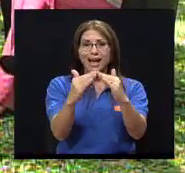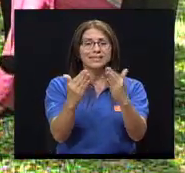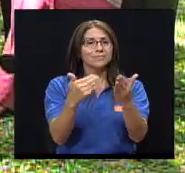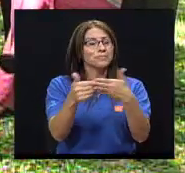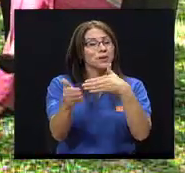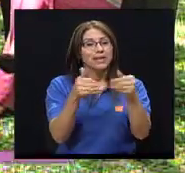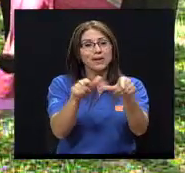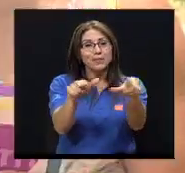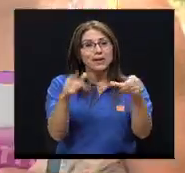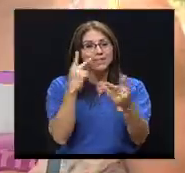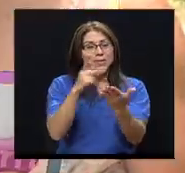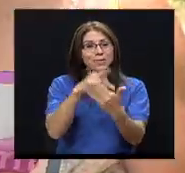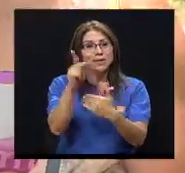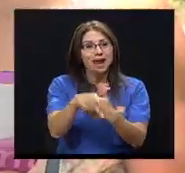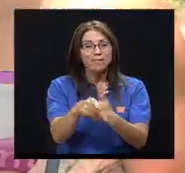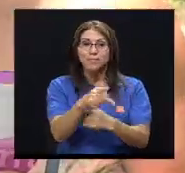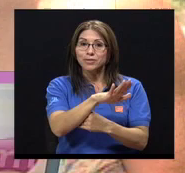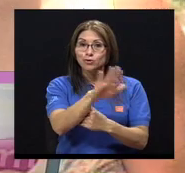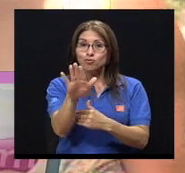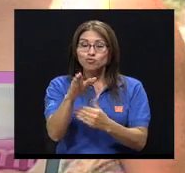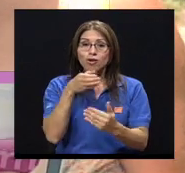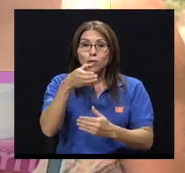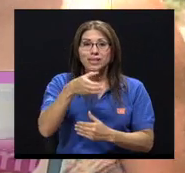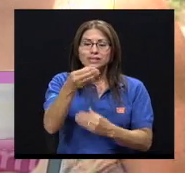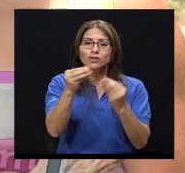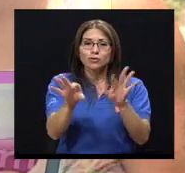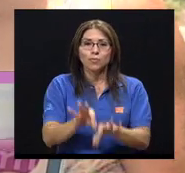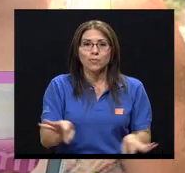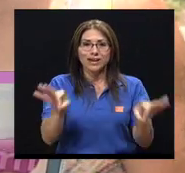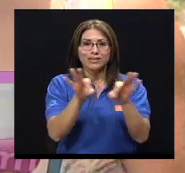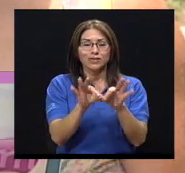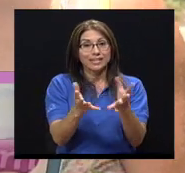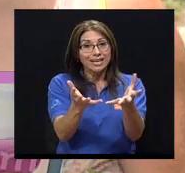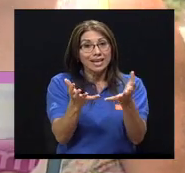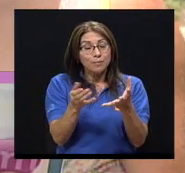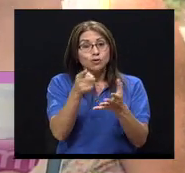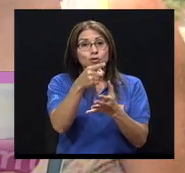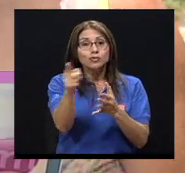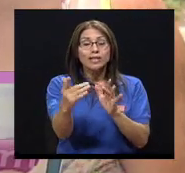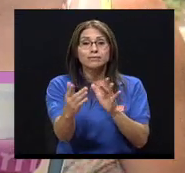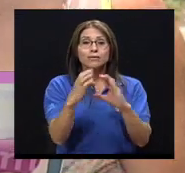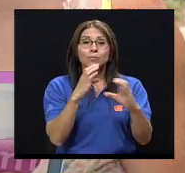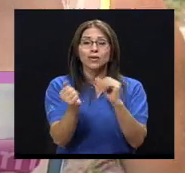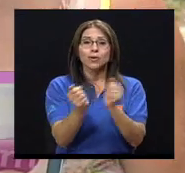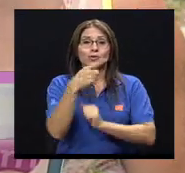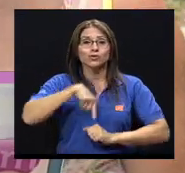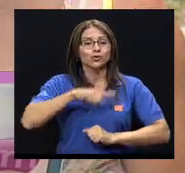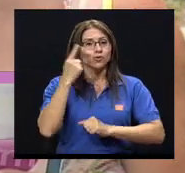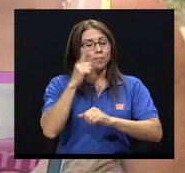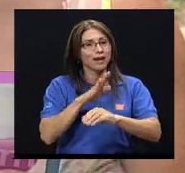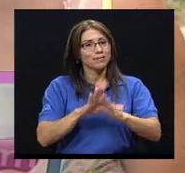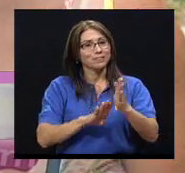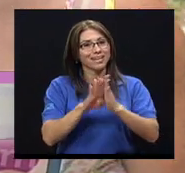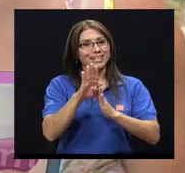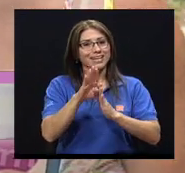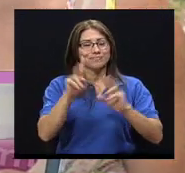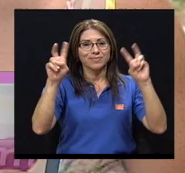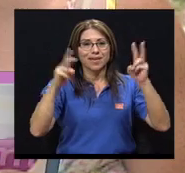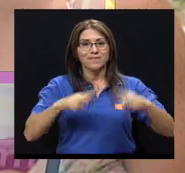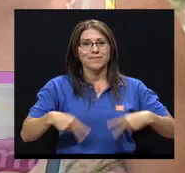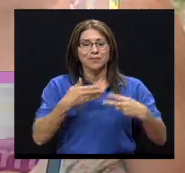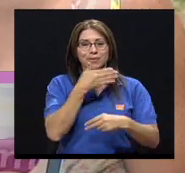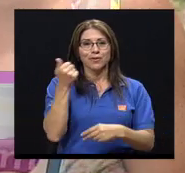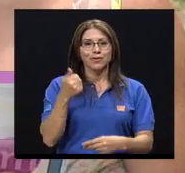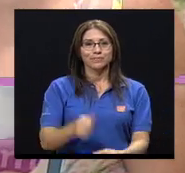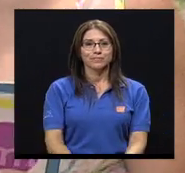desde su casa, donde quiera que nos esté viendo, por supuesto que sus recomendaciones son muy valiosas. Queremos que nos la haga llegar para ir creciendo cada día. Recuerde que somos